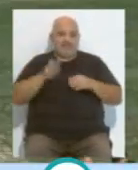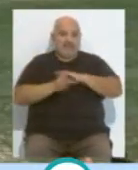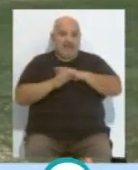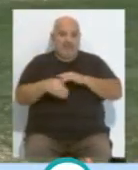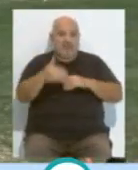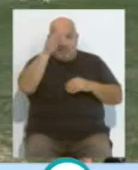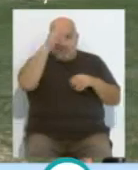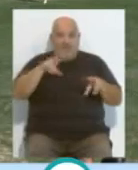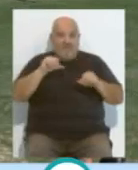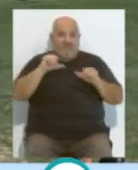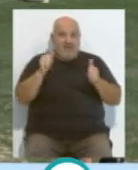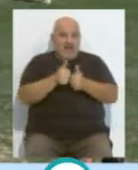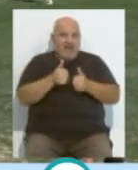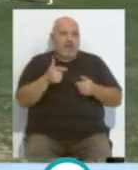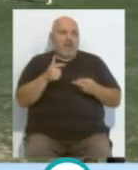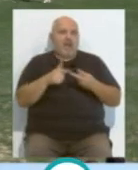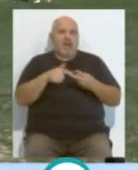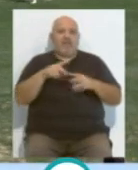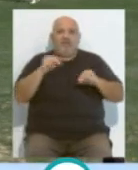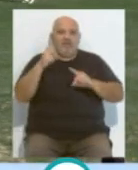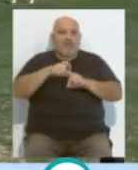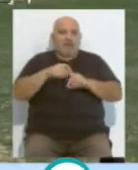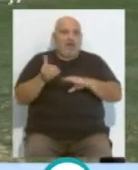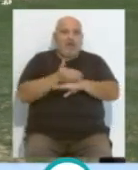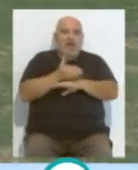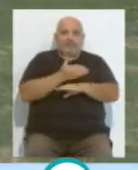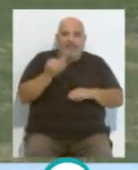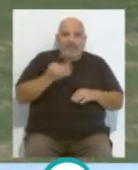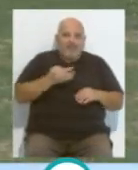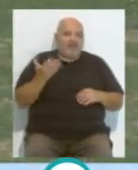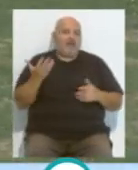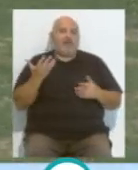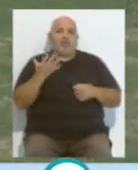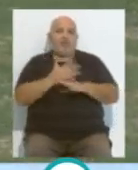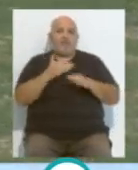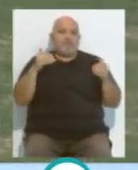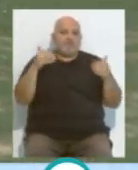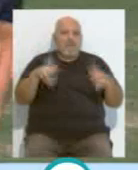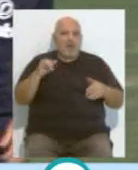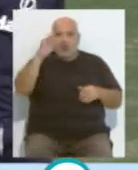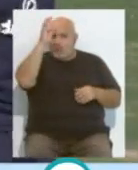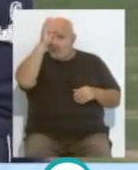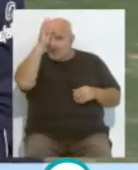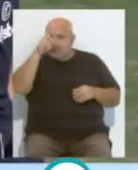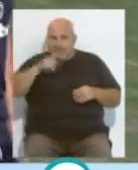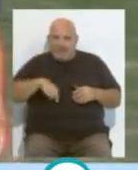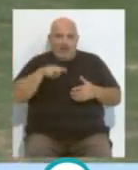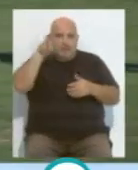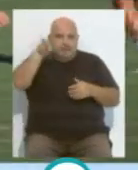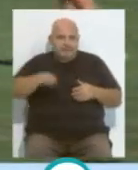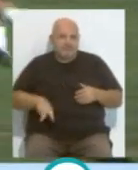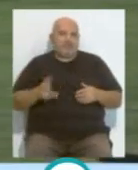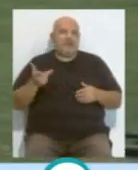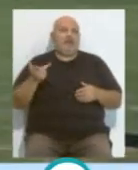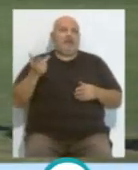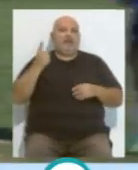internacionales y había que terminar en el mes de mayo. O sea, se jugó miércoles y domingo, el ritmo de competición fue muy alto,